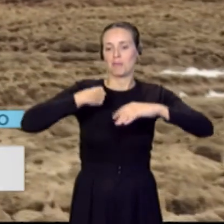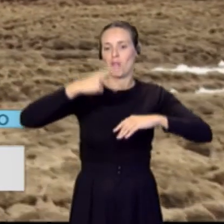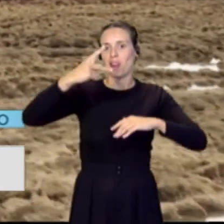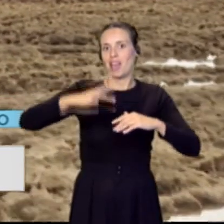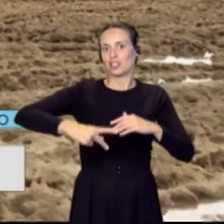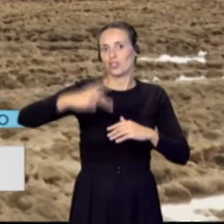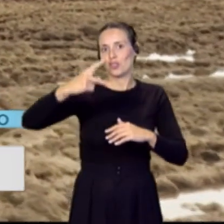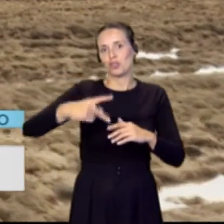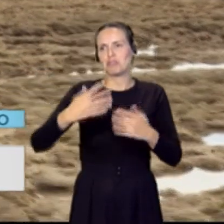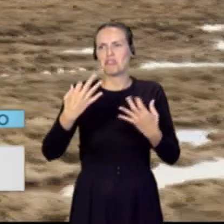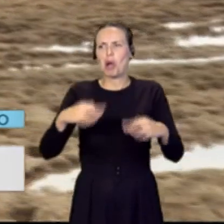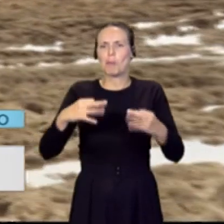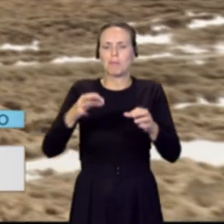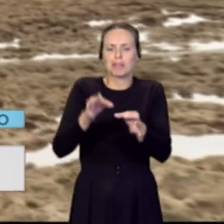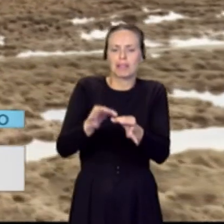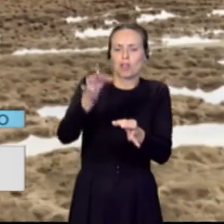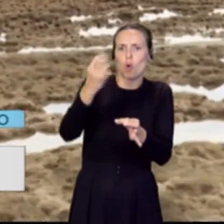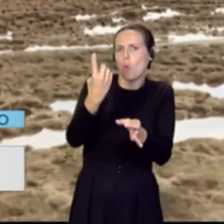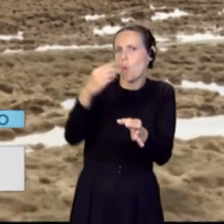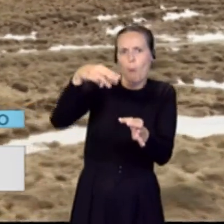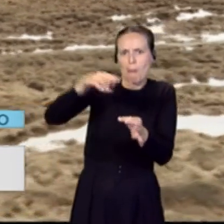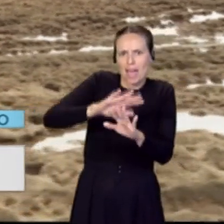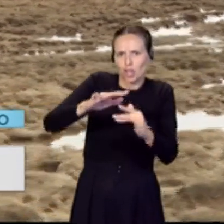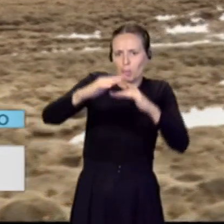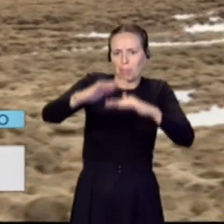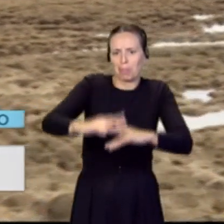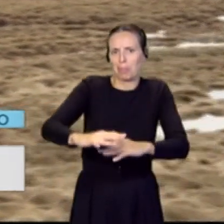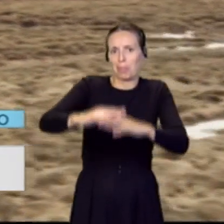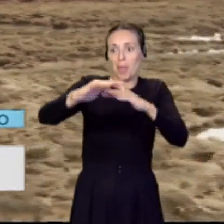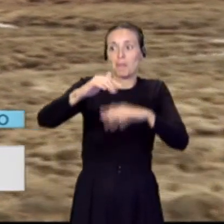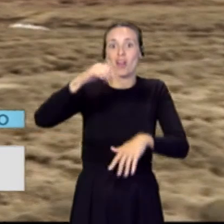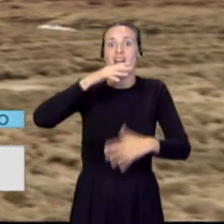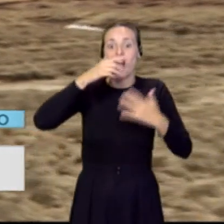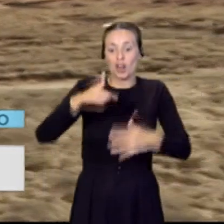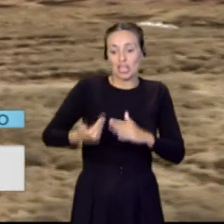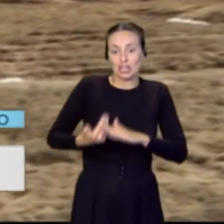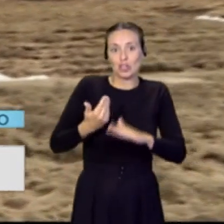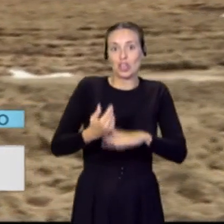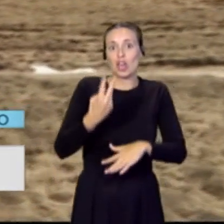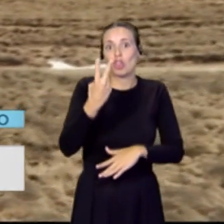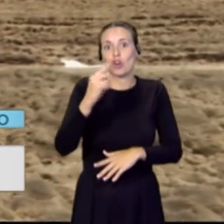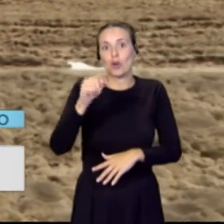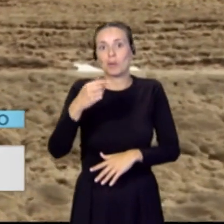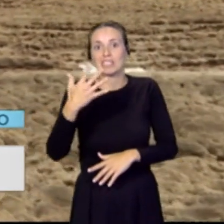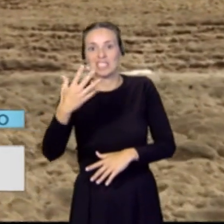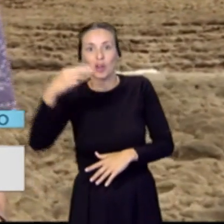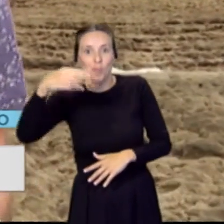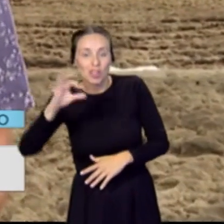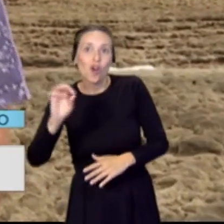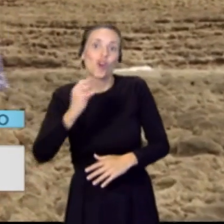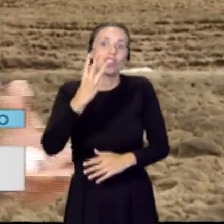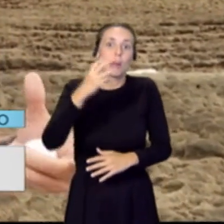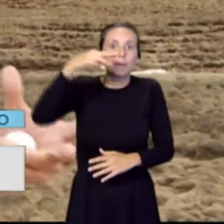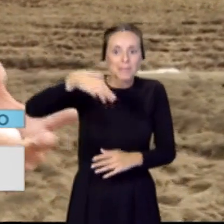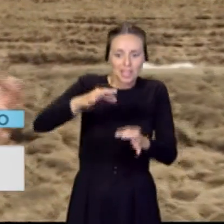en esta zona suele ser de un metro, pero en estos días está en torno a los dos metros y medio y tres metros. Son las conocidas mareas del Pino,